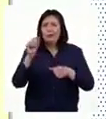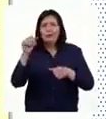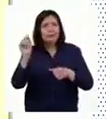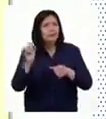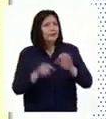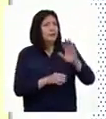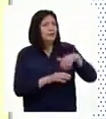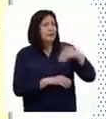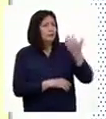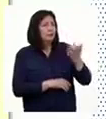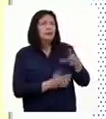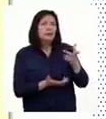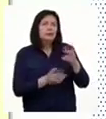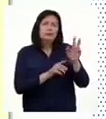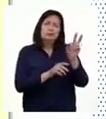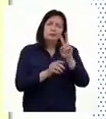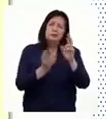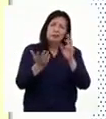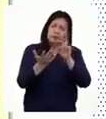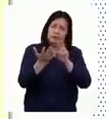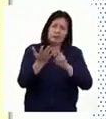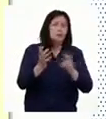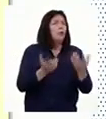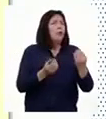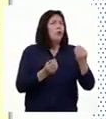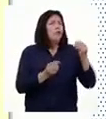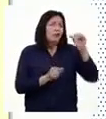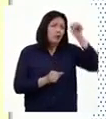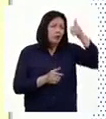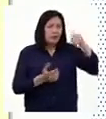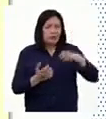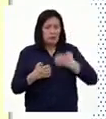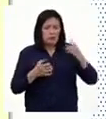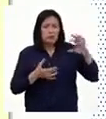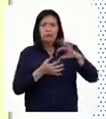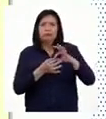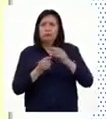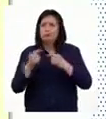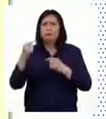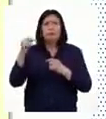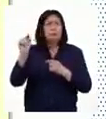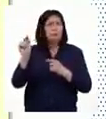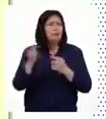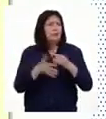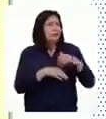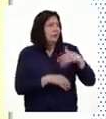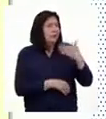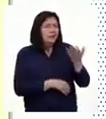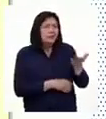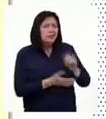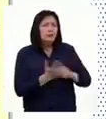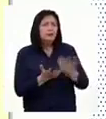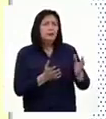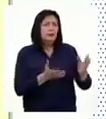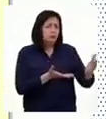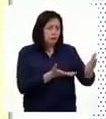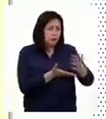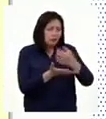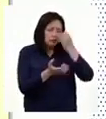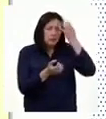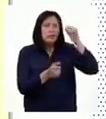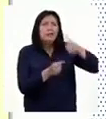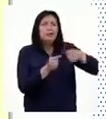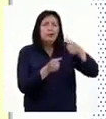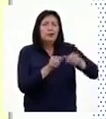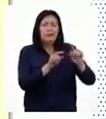Luego leímos acerca de la relación entre los recuerdos y las emociones. Después, recopilamos y organizamos los recuerdos